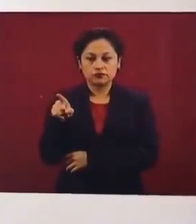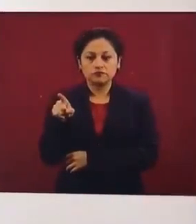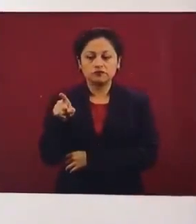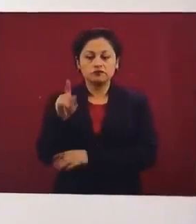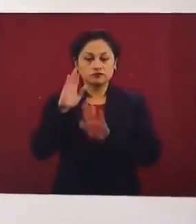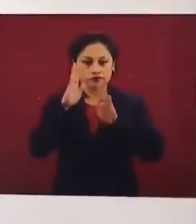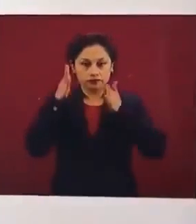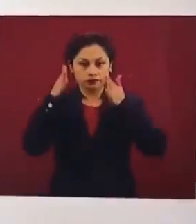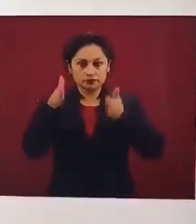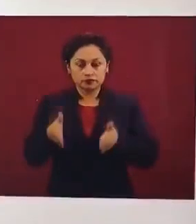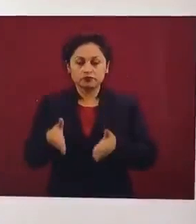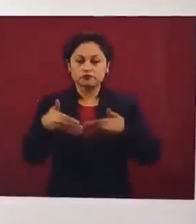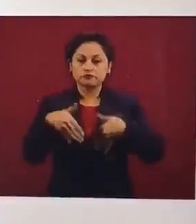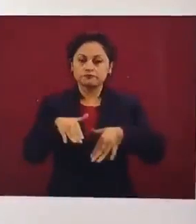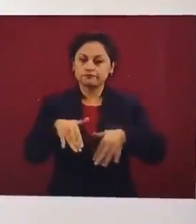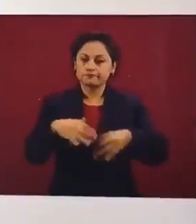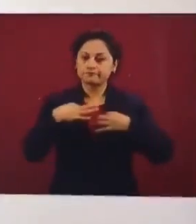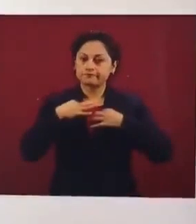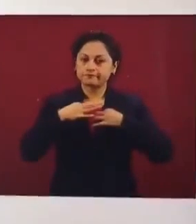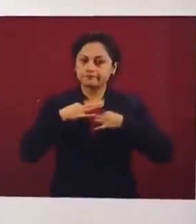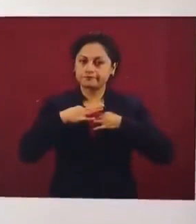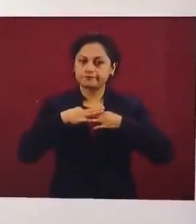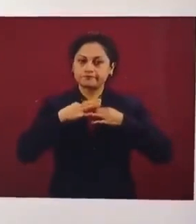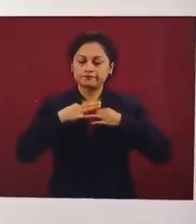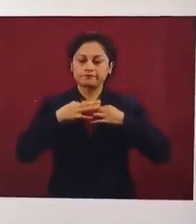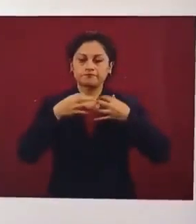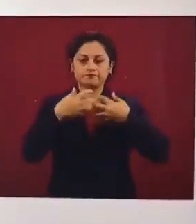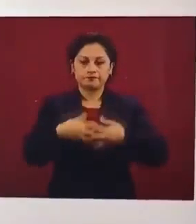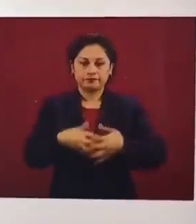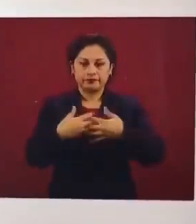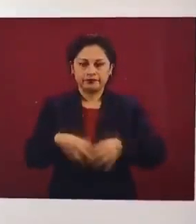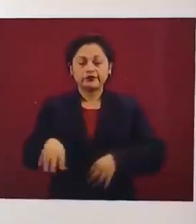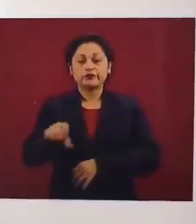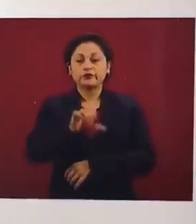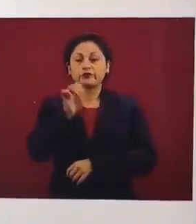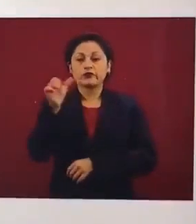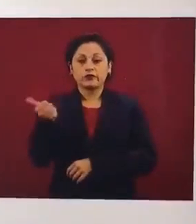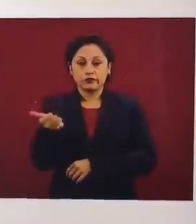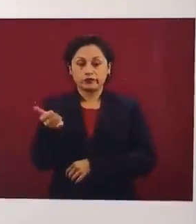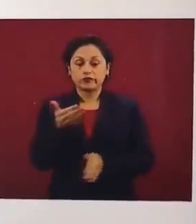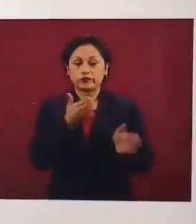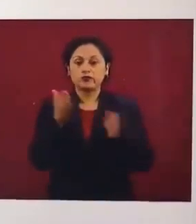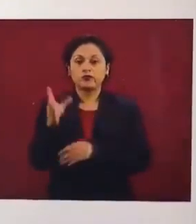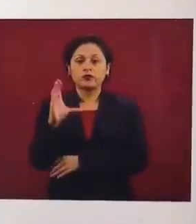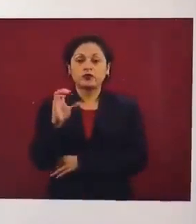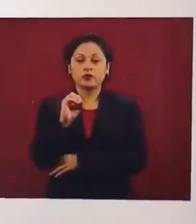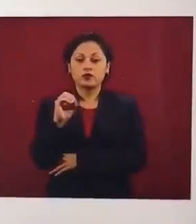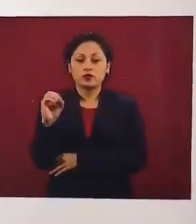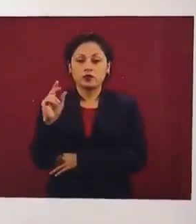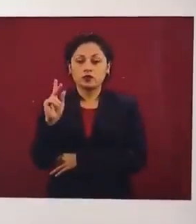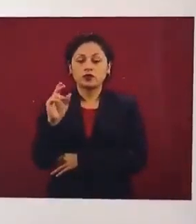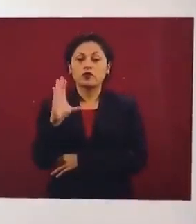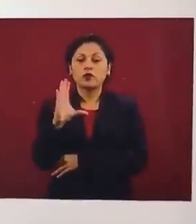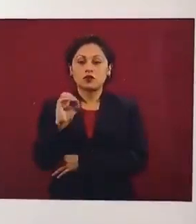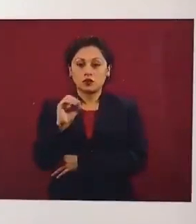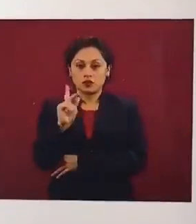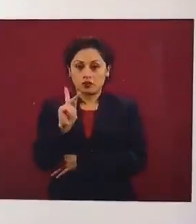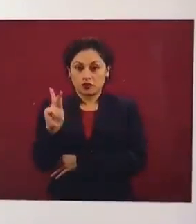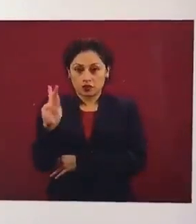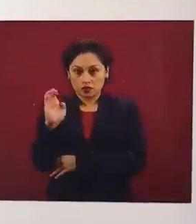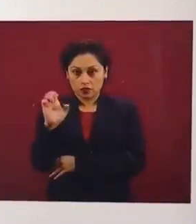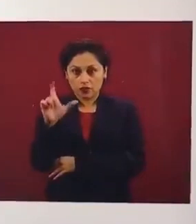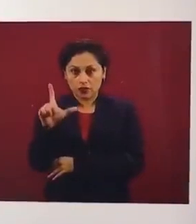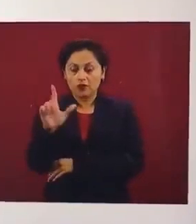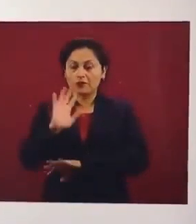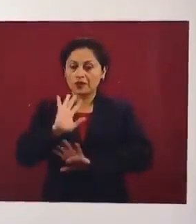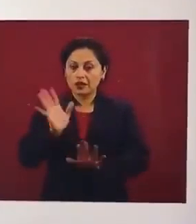industria textil. También tenemos el caso de Coppel, que también ha sido exhortada e